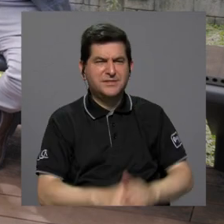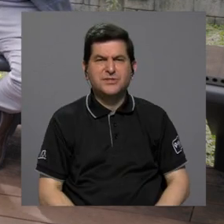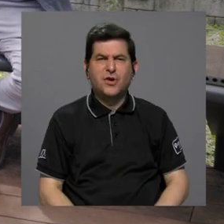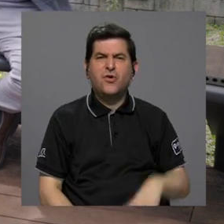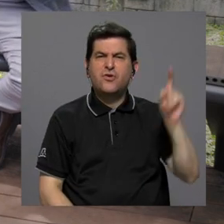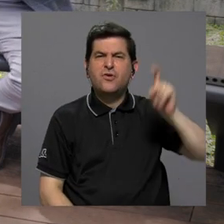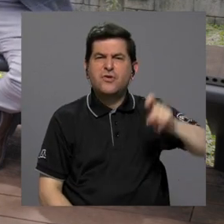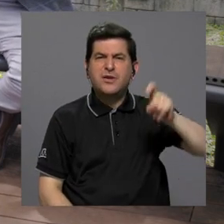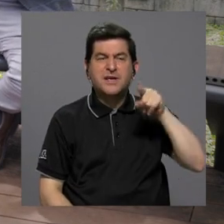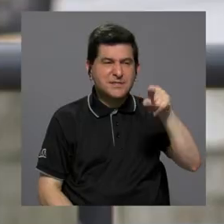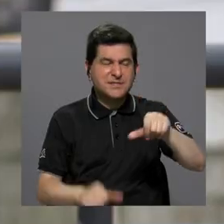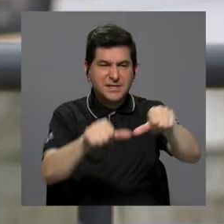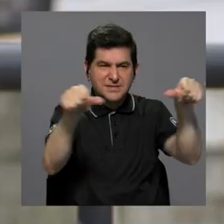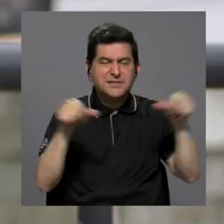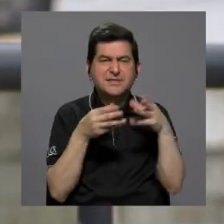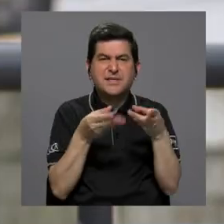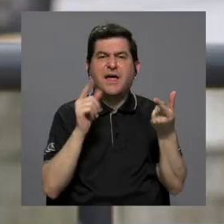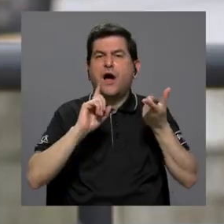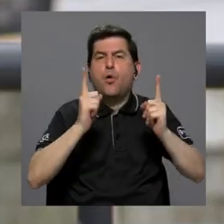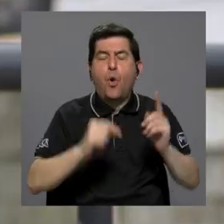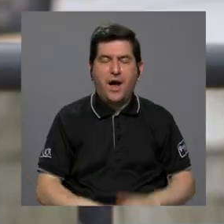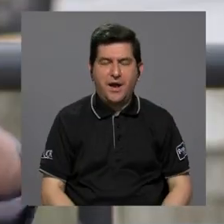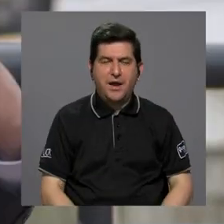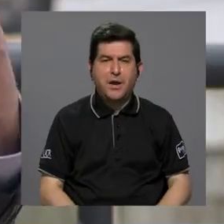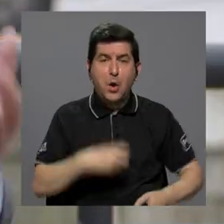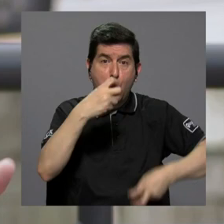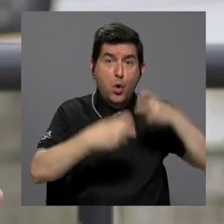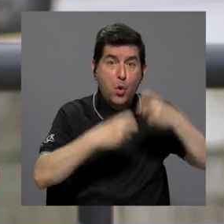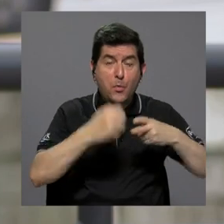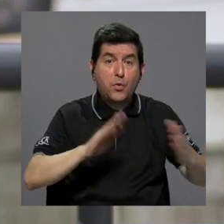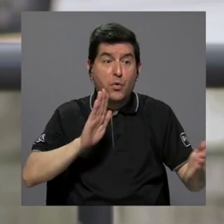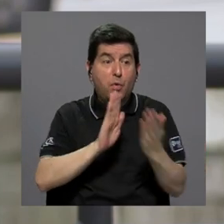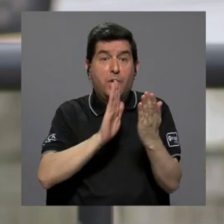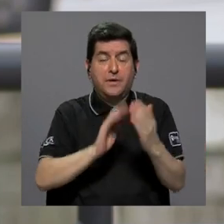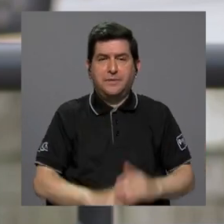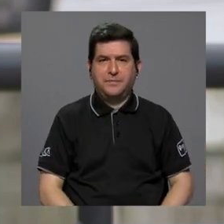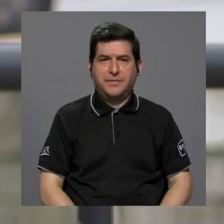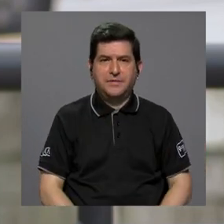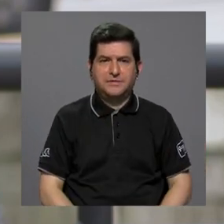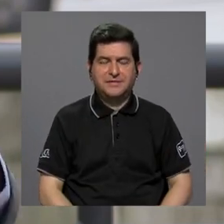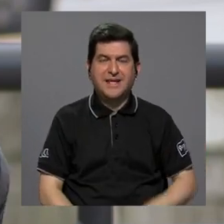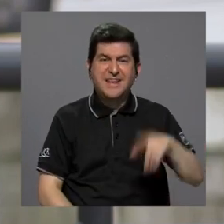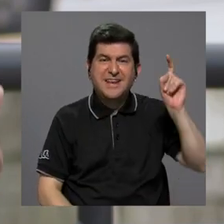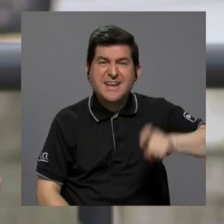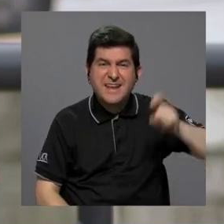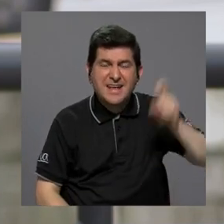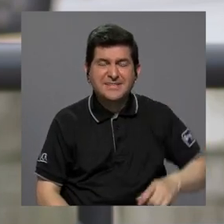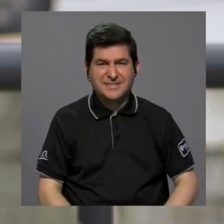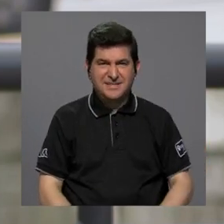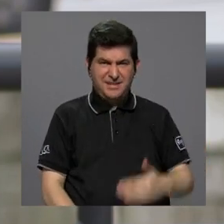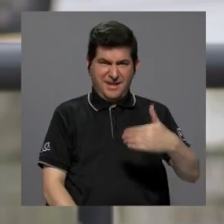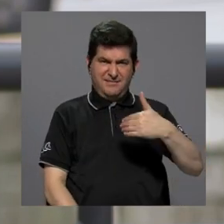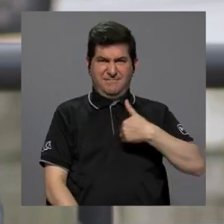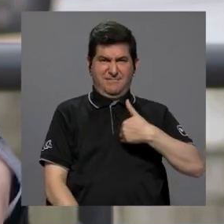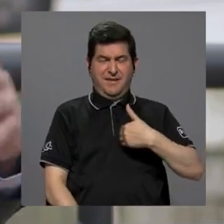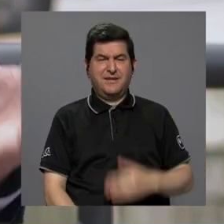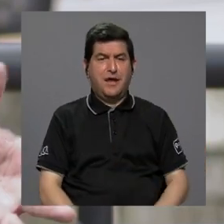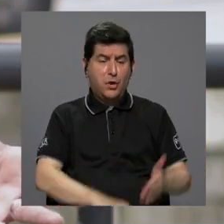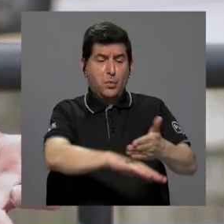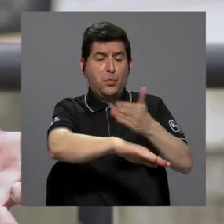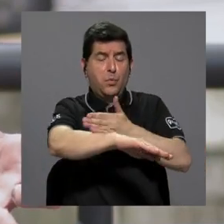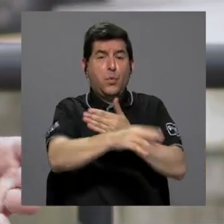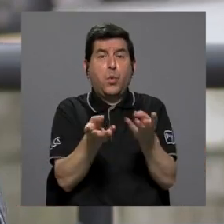por dónde van las necesidades del sector productivo, cuáles son los problemas que están enfrentando, cuáles son las necesidades que tienen para